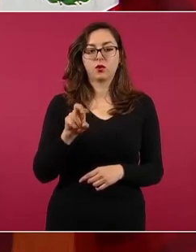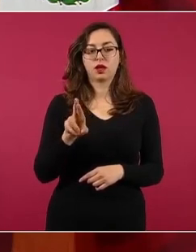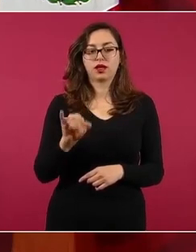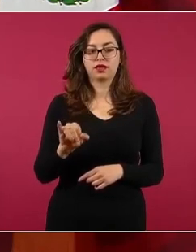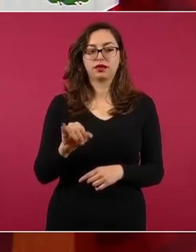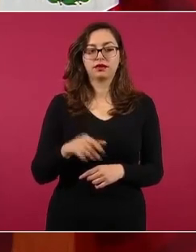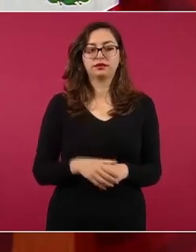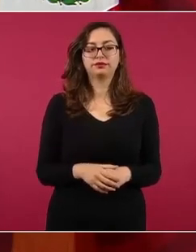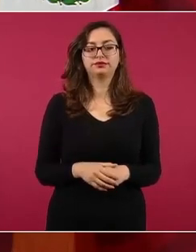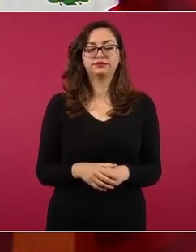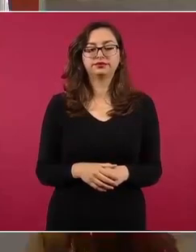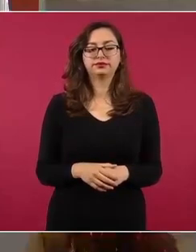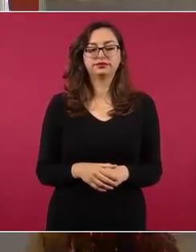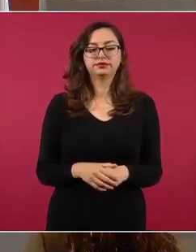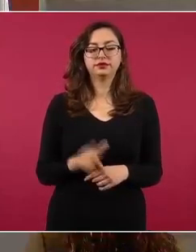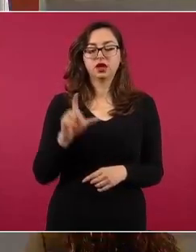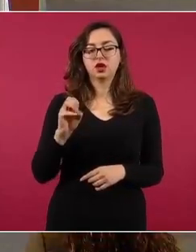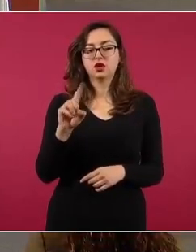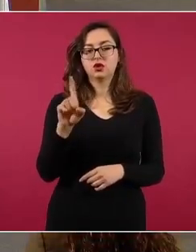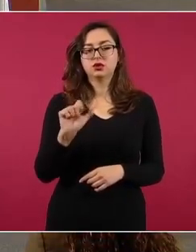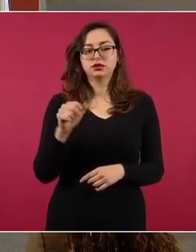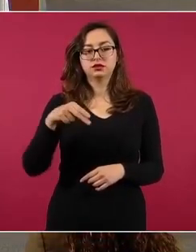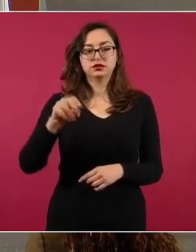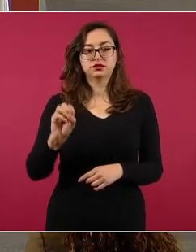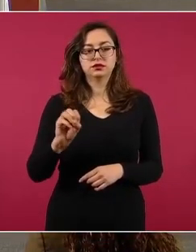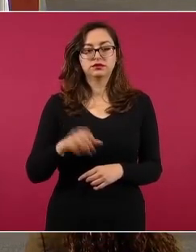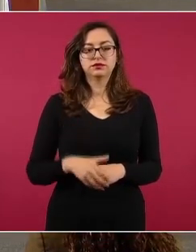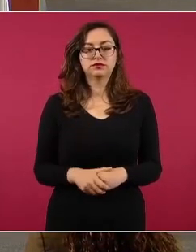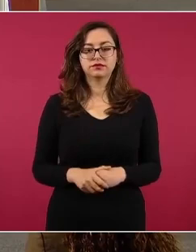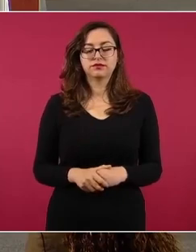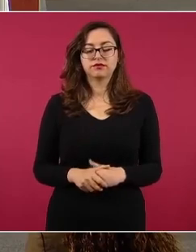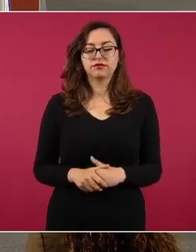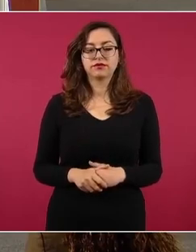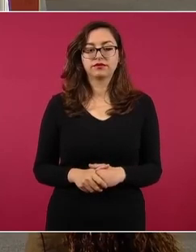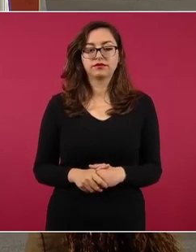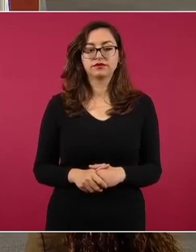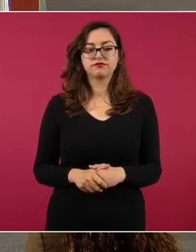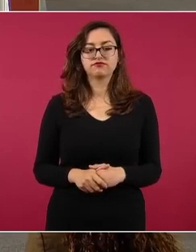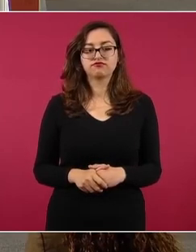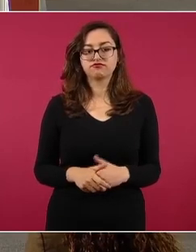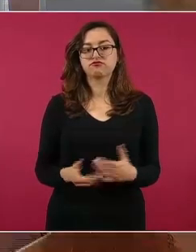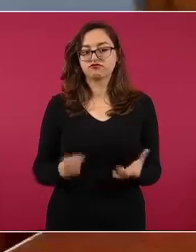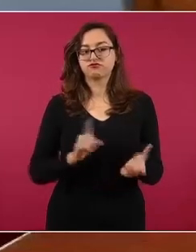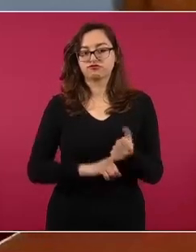Gilberto Lozano, es Freno,